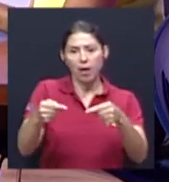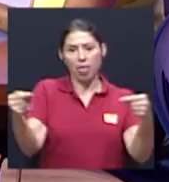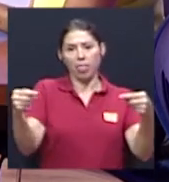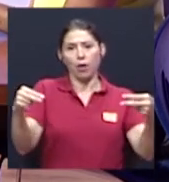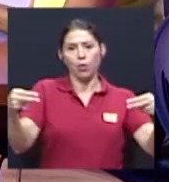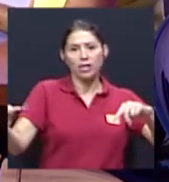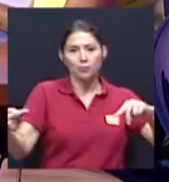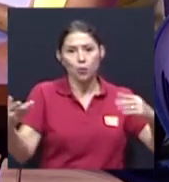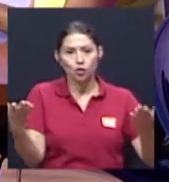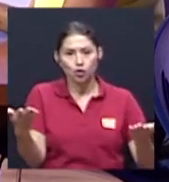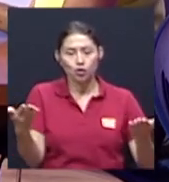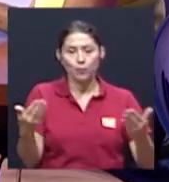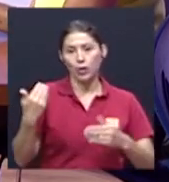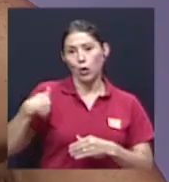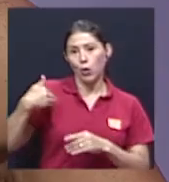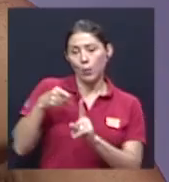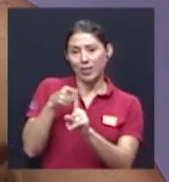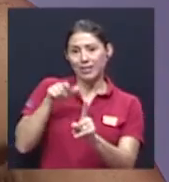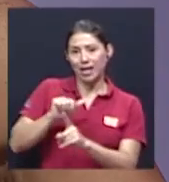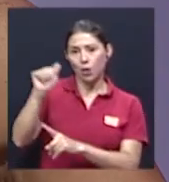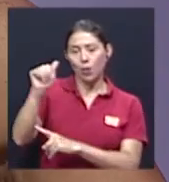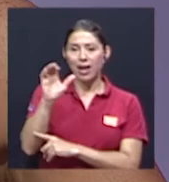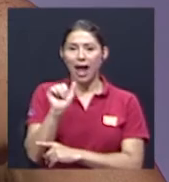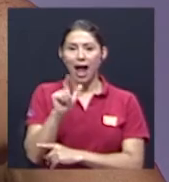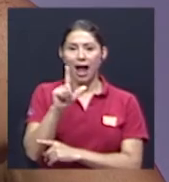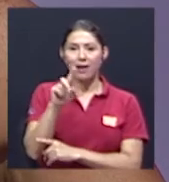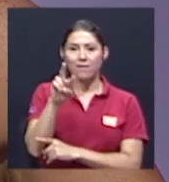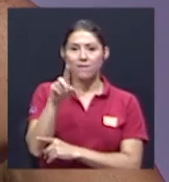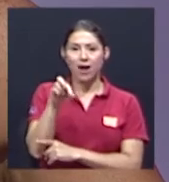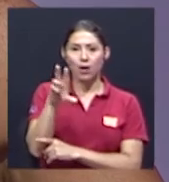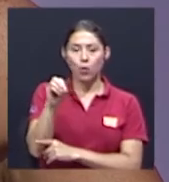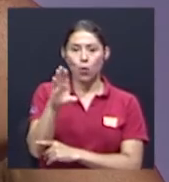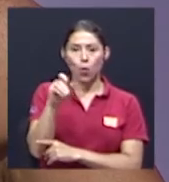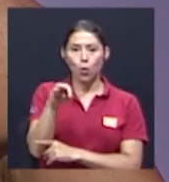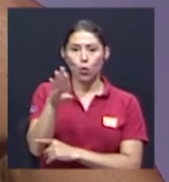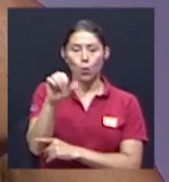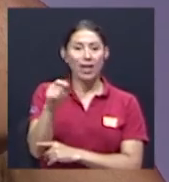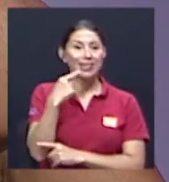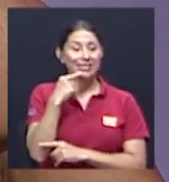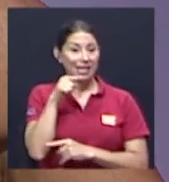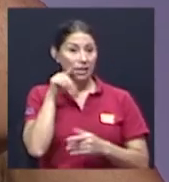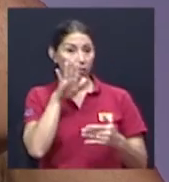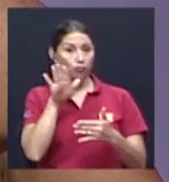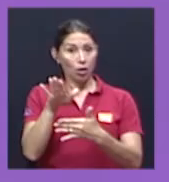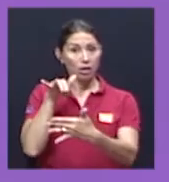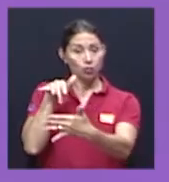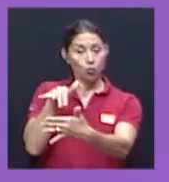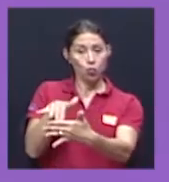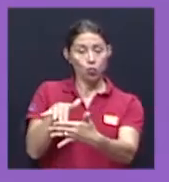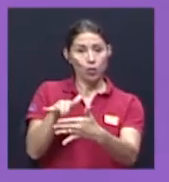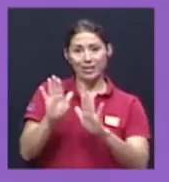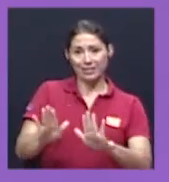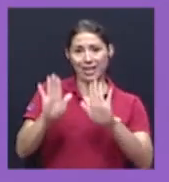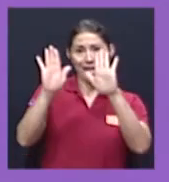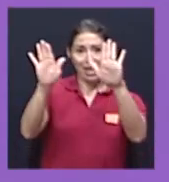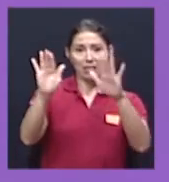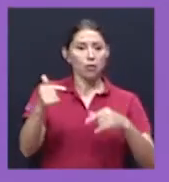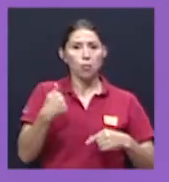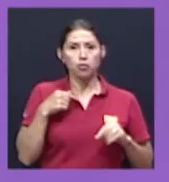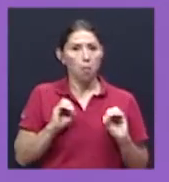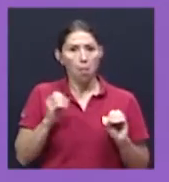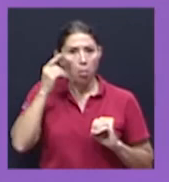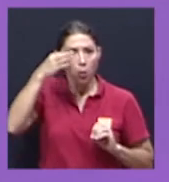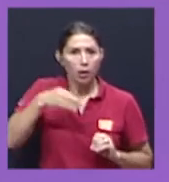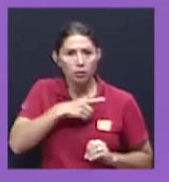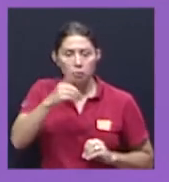Córdoba de Alajuela también dice que es excelente el estudio y los felicito y como ateo que soy dice me siento